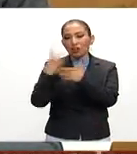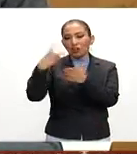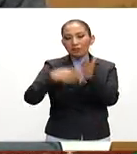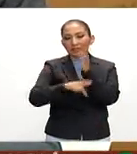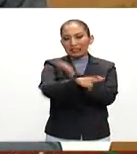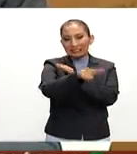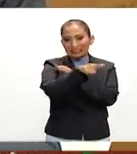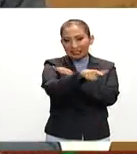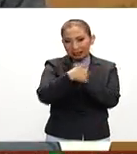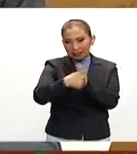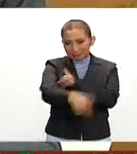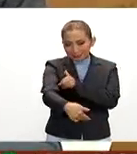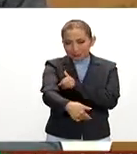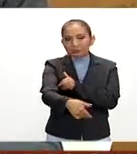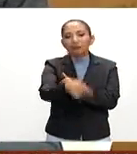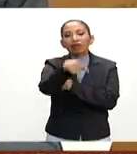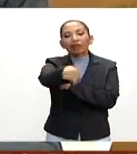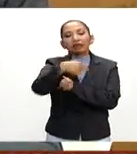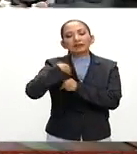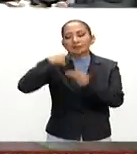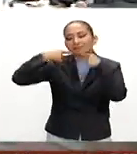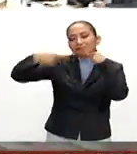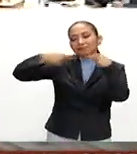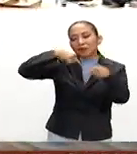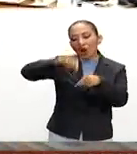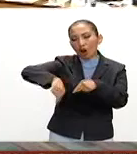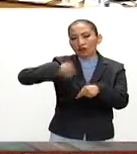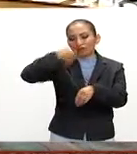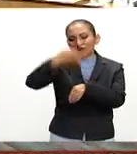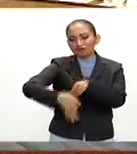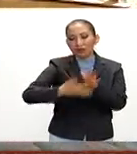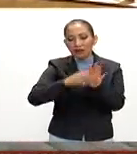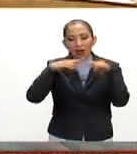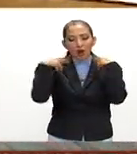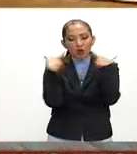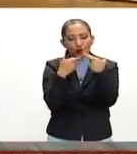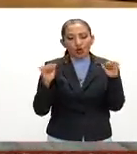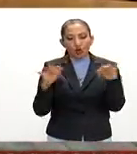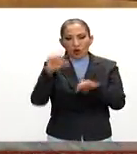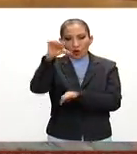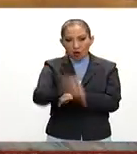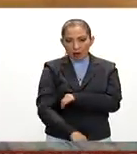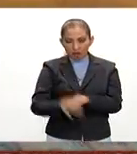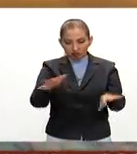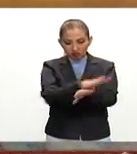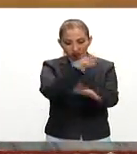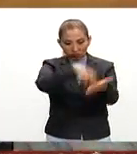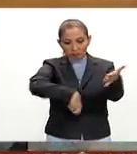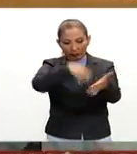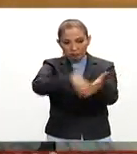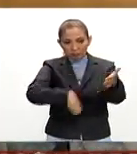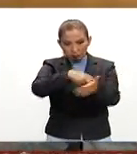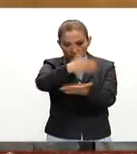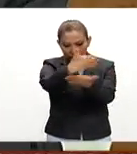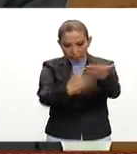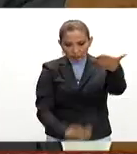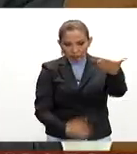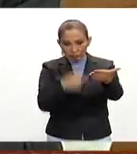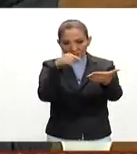2017 Este será discutido y en su caso aprobado durante la sesión de hoy Las modificaciones a la